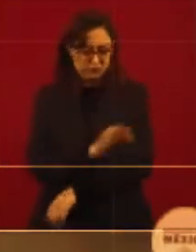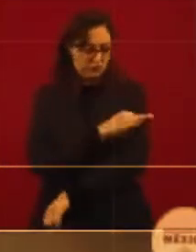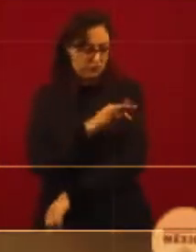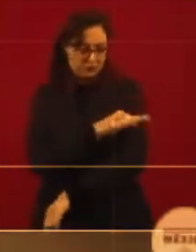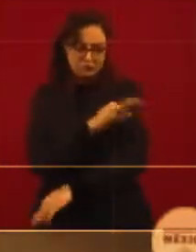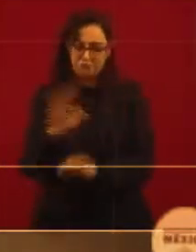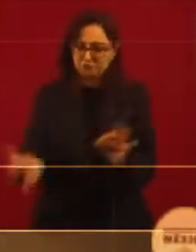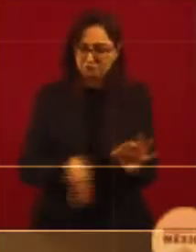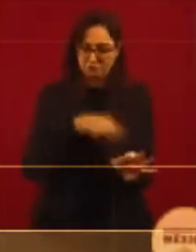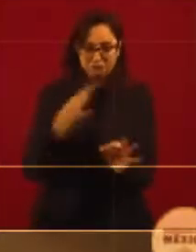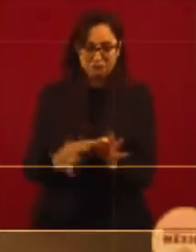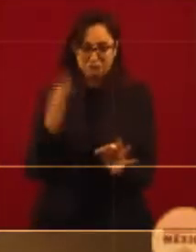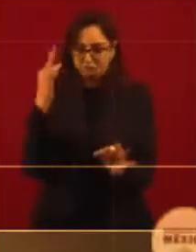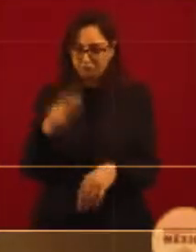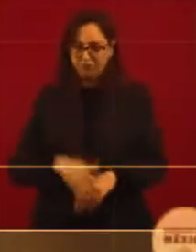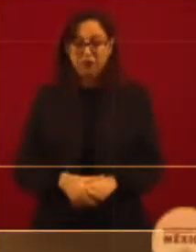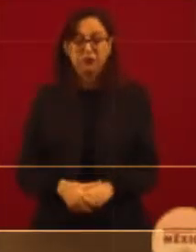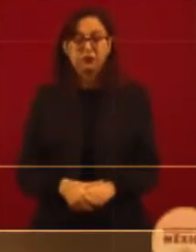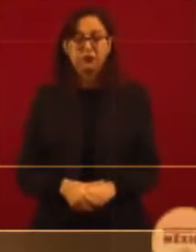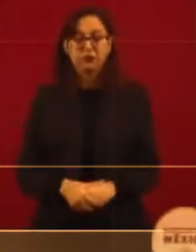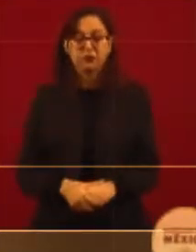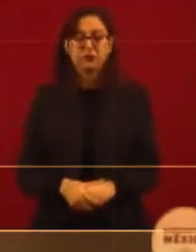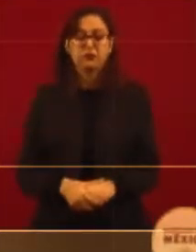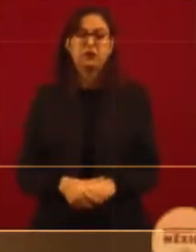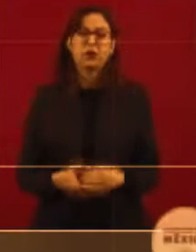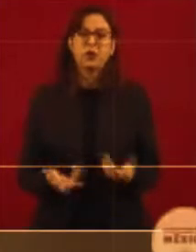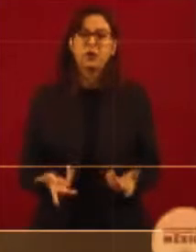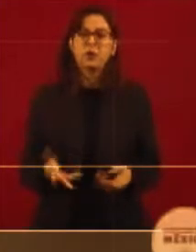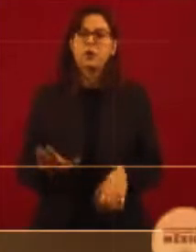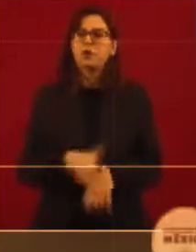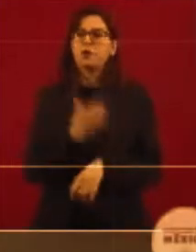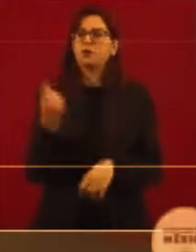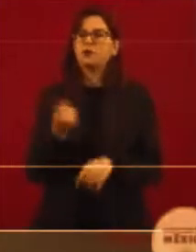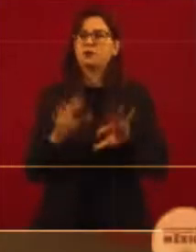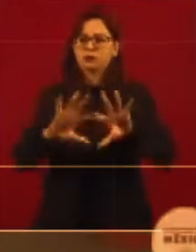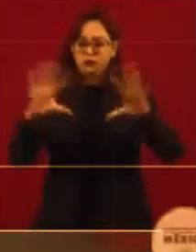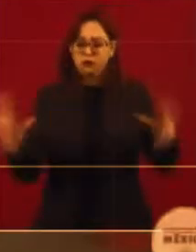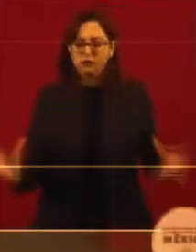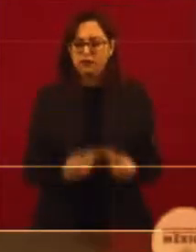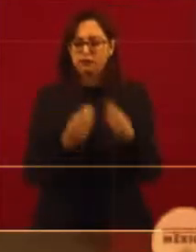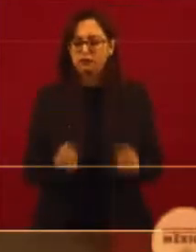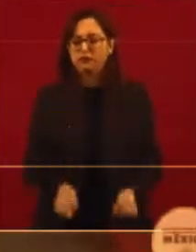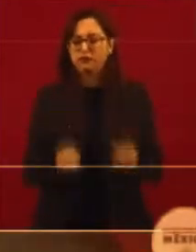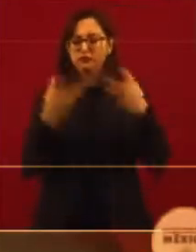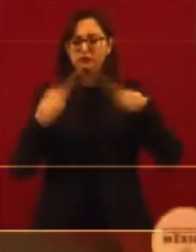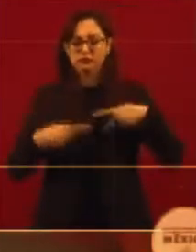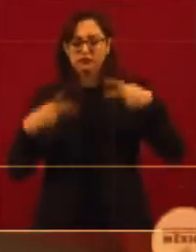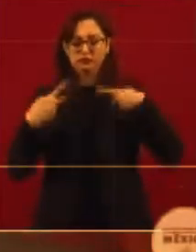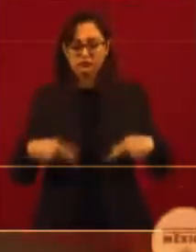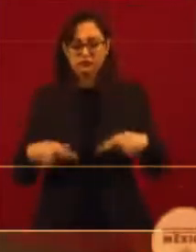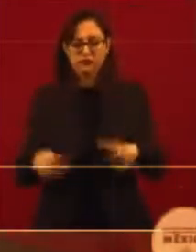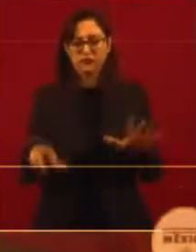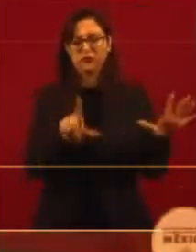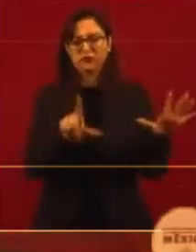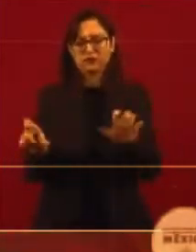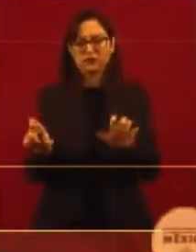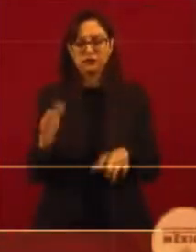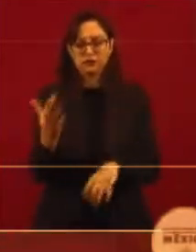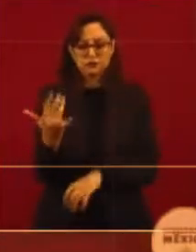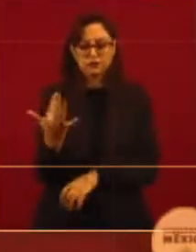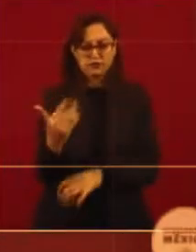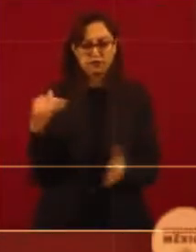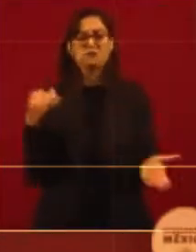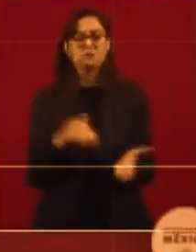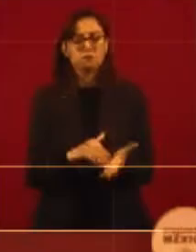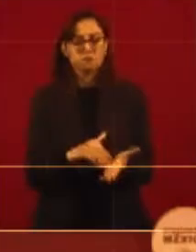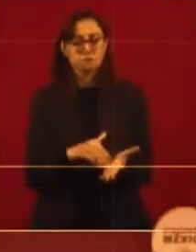en alrededor de 750.000 personas. De modo que nos va a